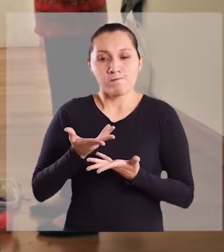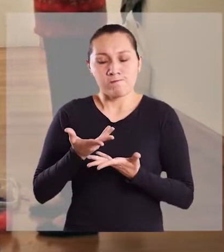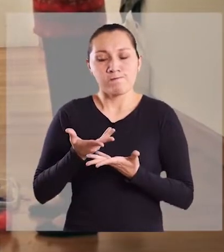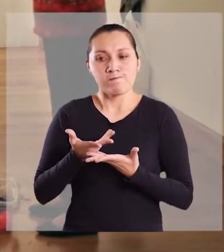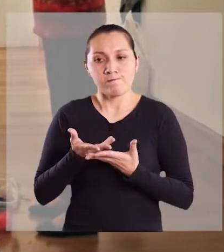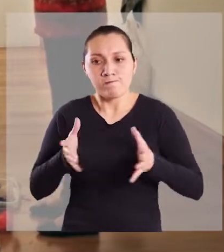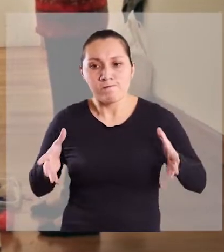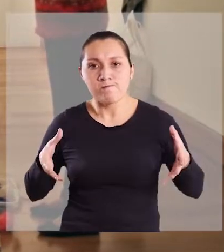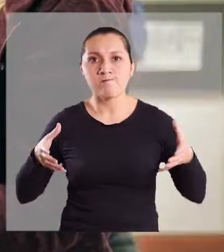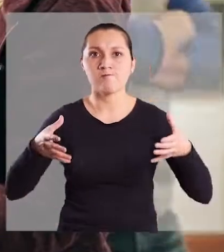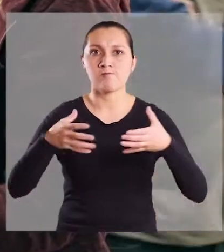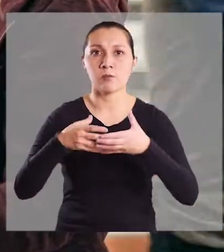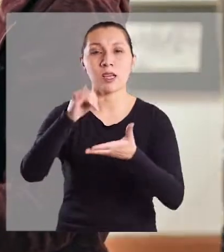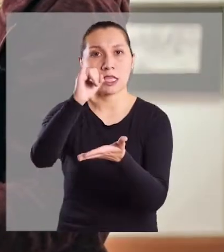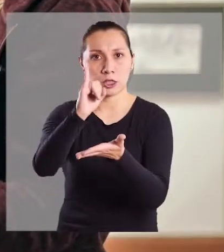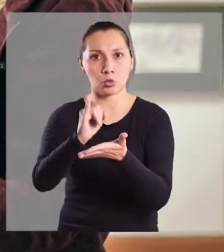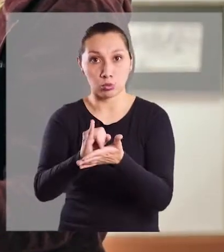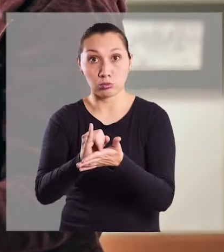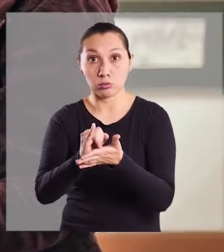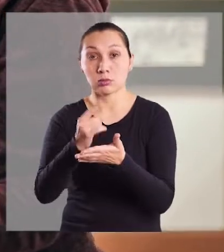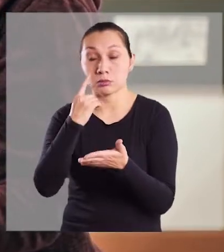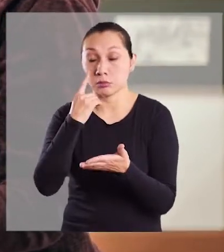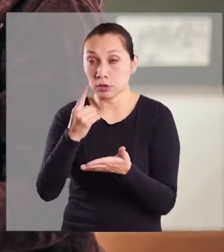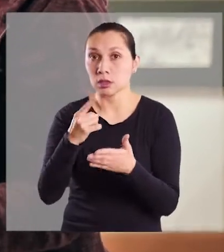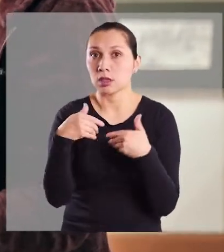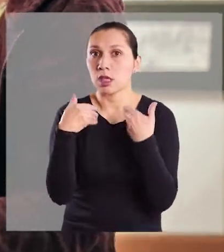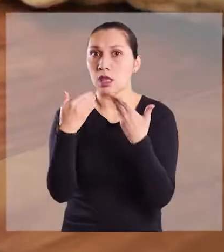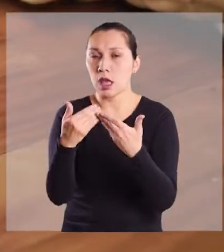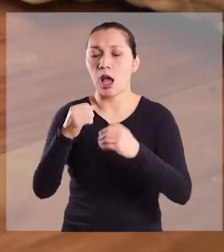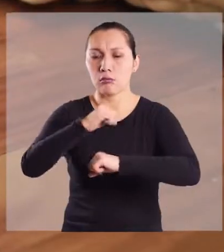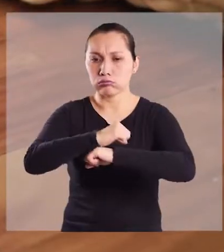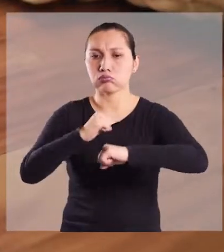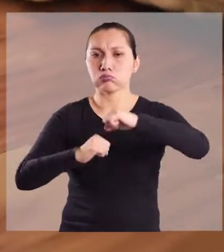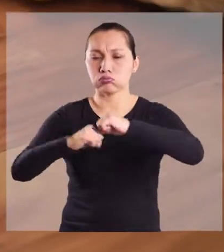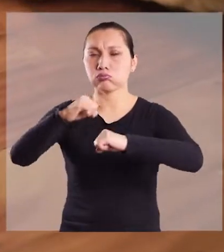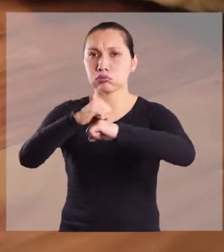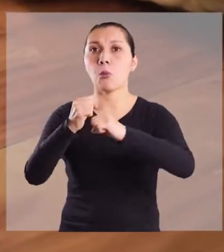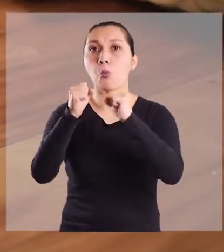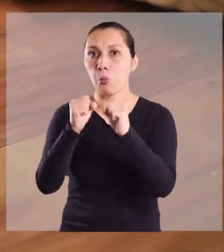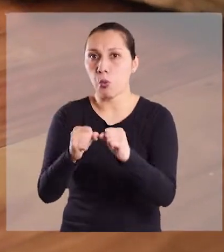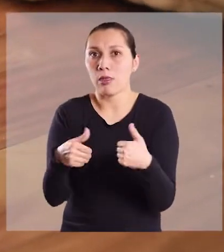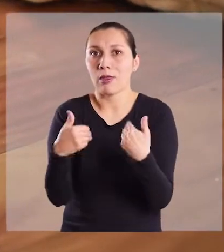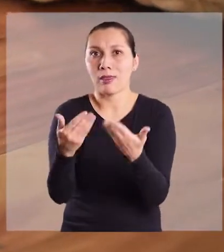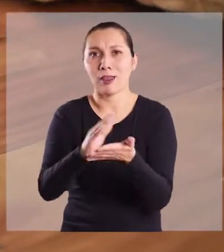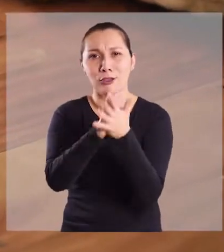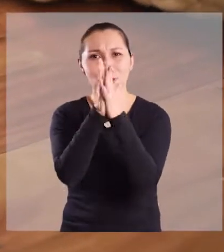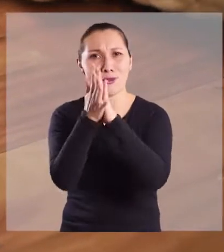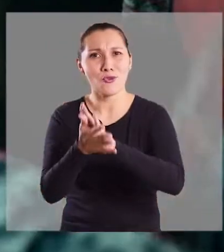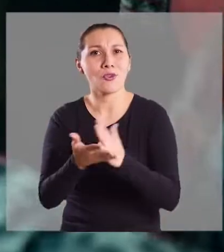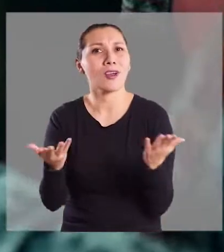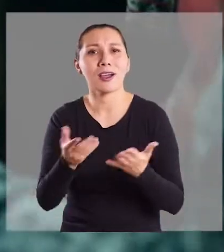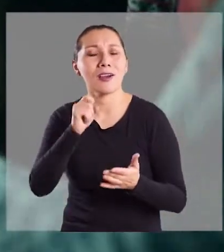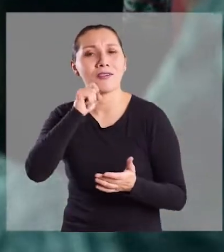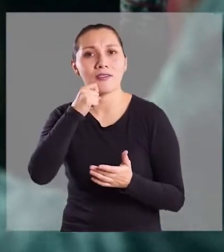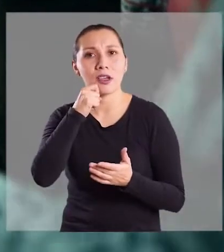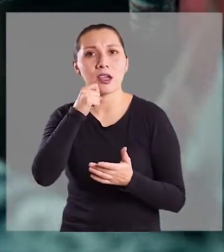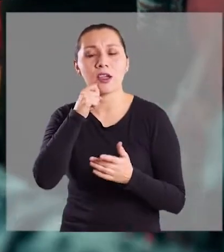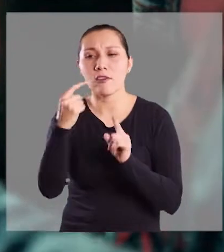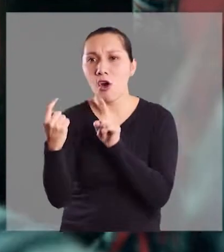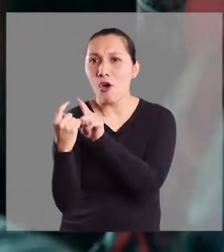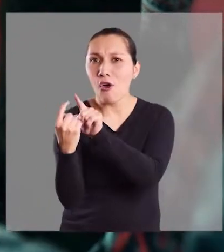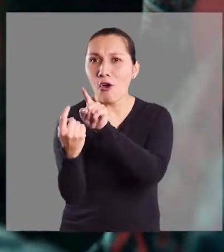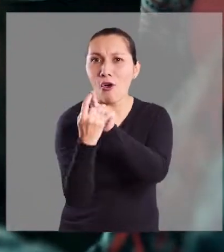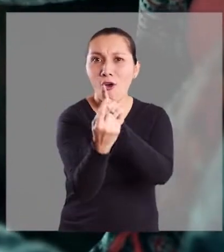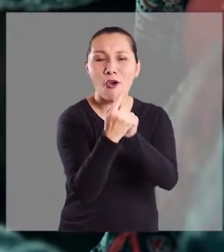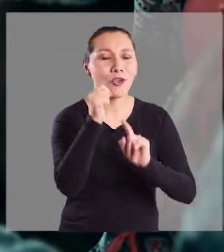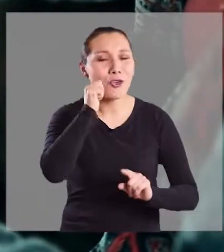de ampararnos en una institución, te fijas tú, que tuviera una estructura que permitiera también todo lo que significa el